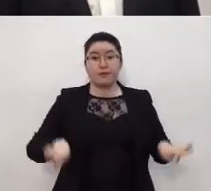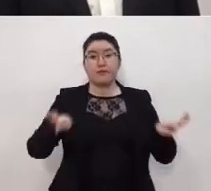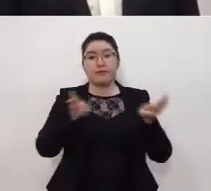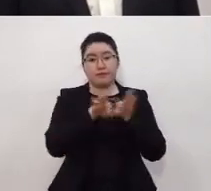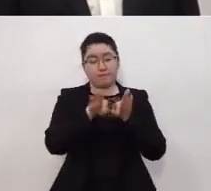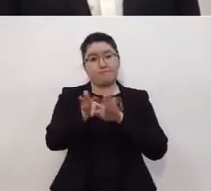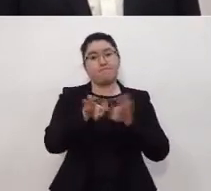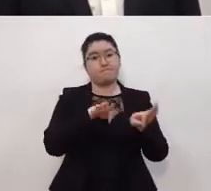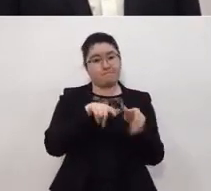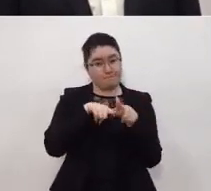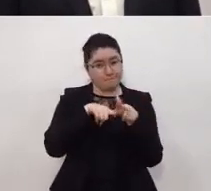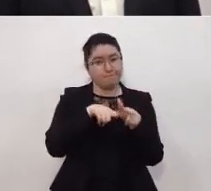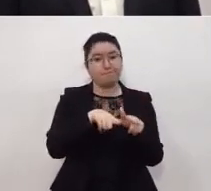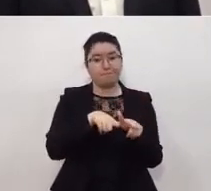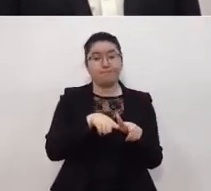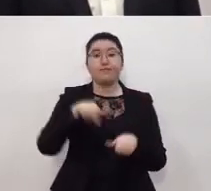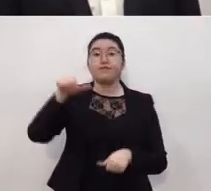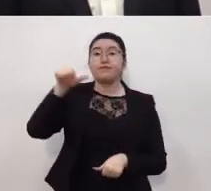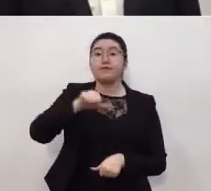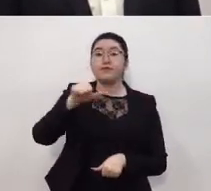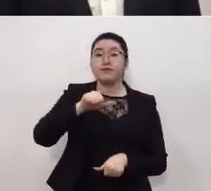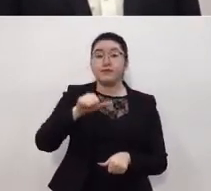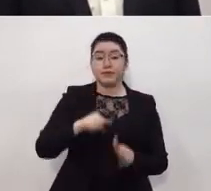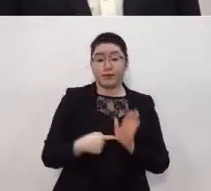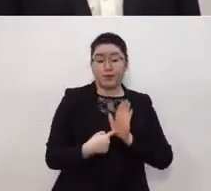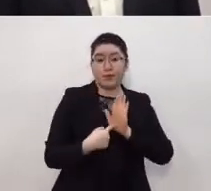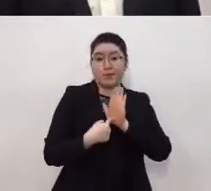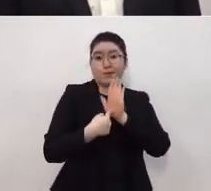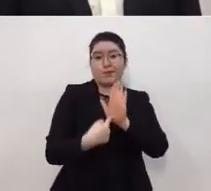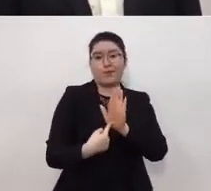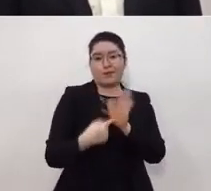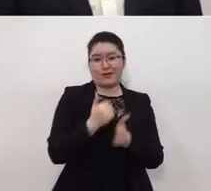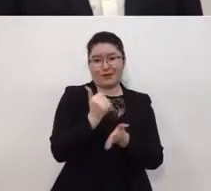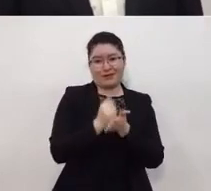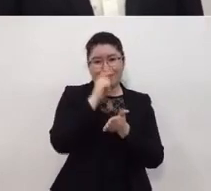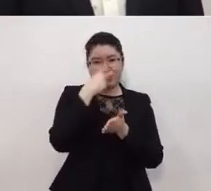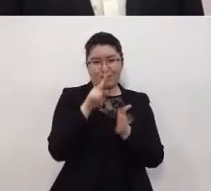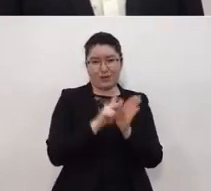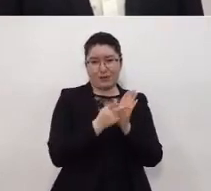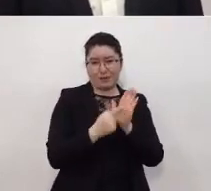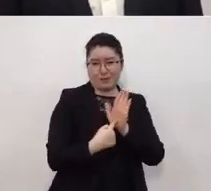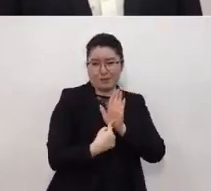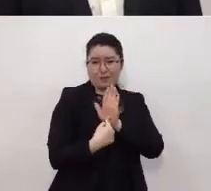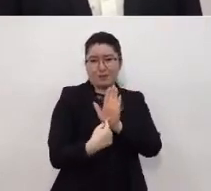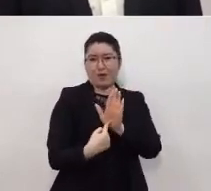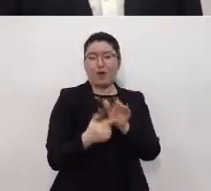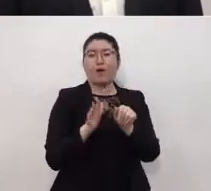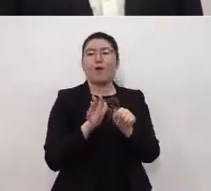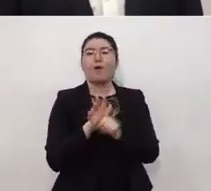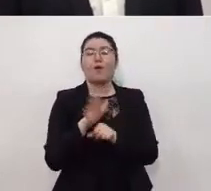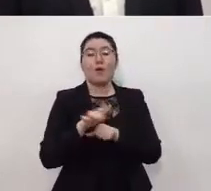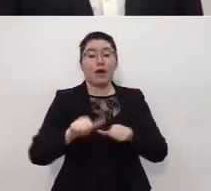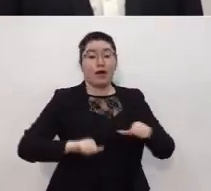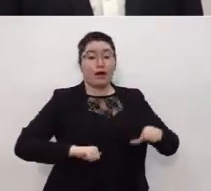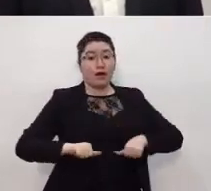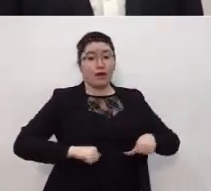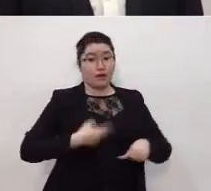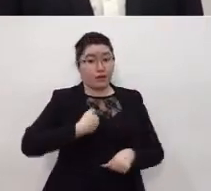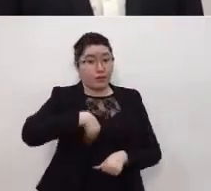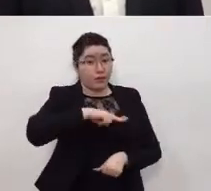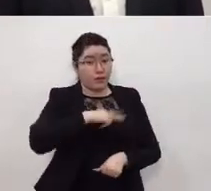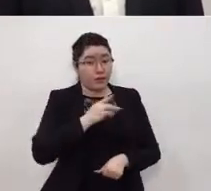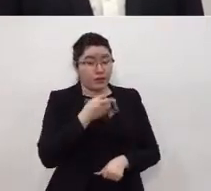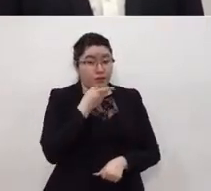realmente activas el día de hoy se va a publicar en la Gaceta Oficial de la Ciudad de México cuáles son las actividades que consideramos